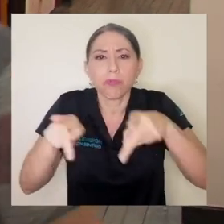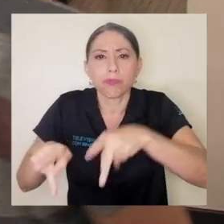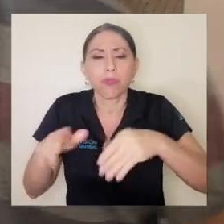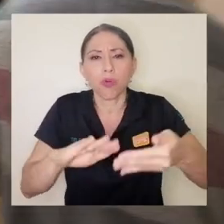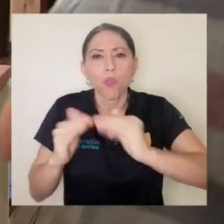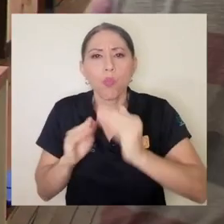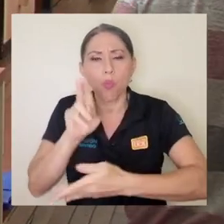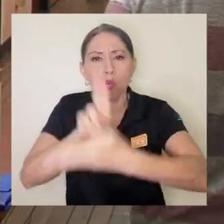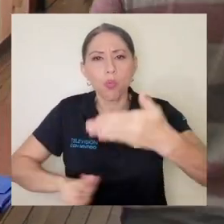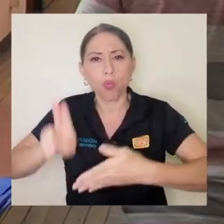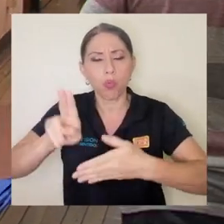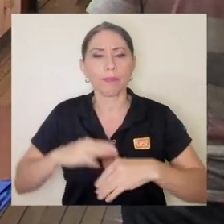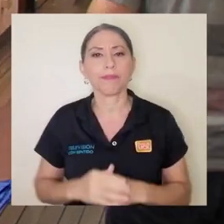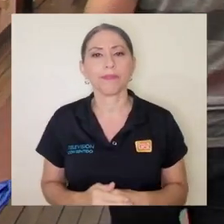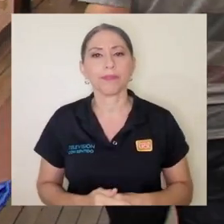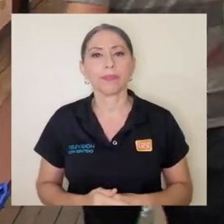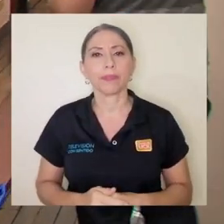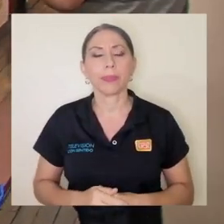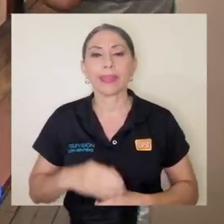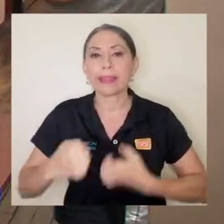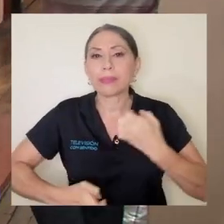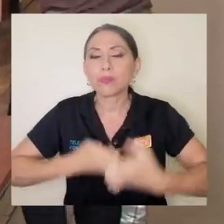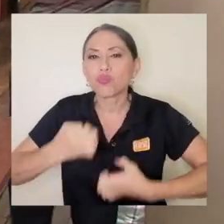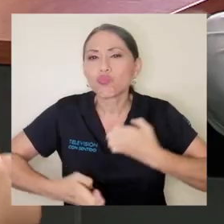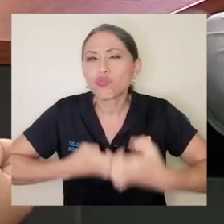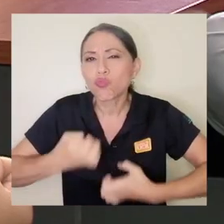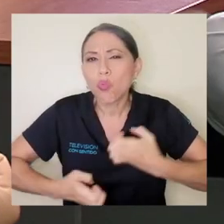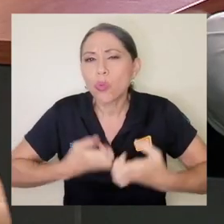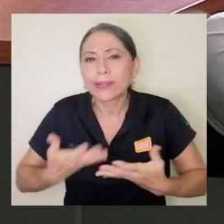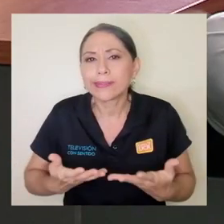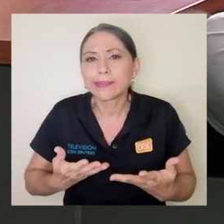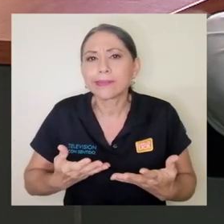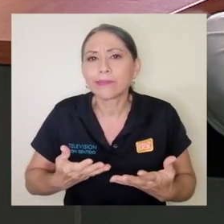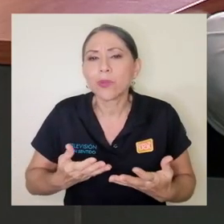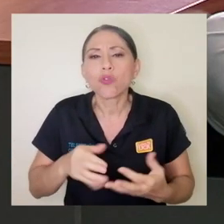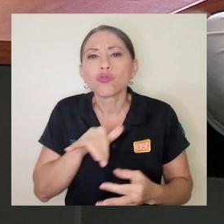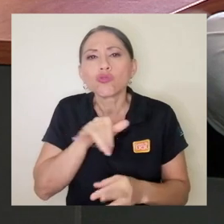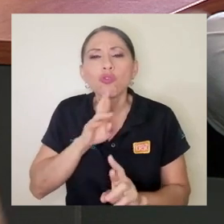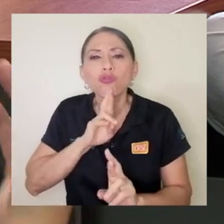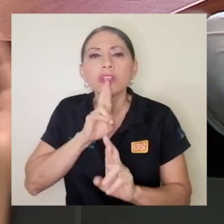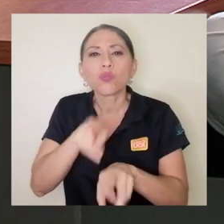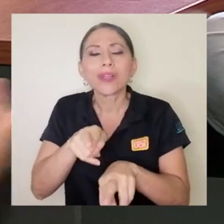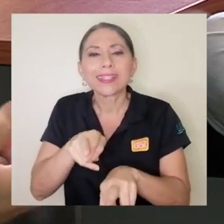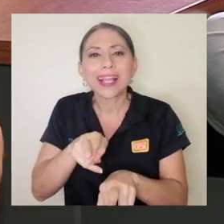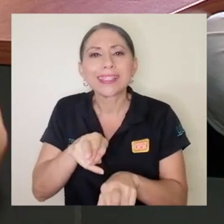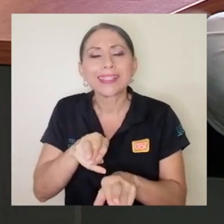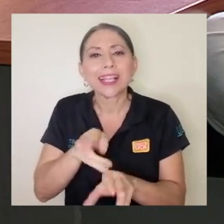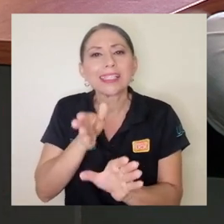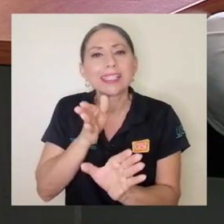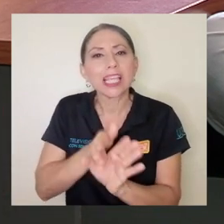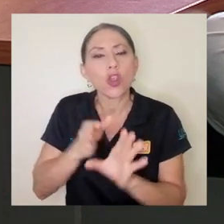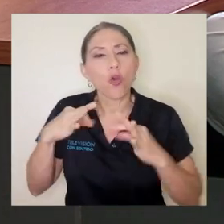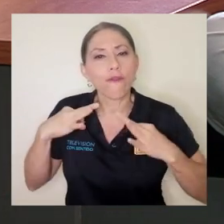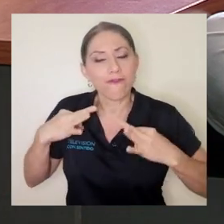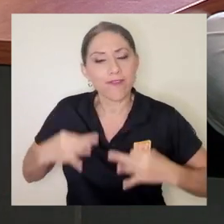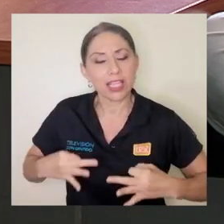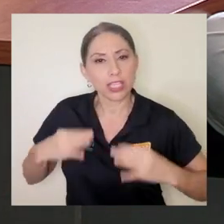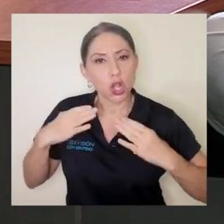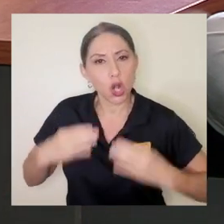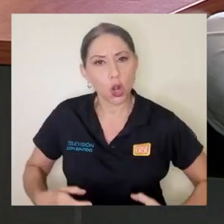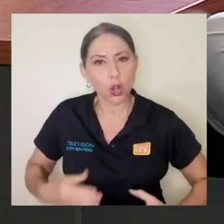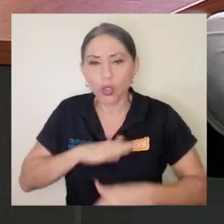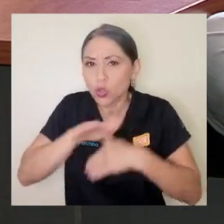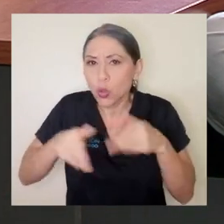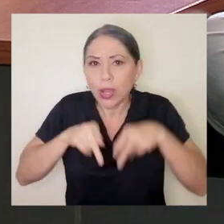grupales para la comunidad universitaria. Las emociones son en realidad respuestas